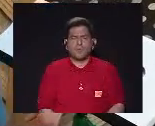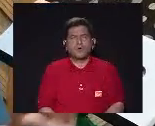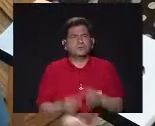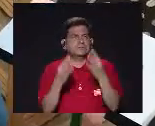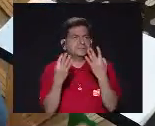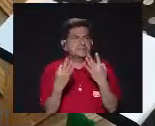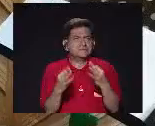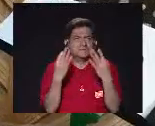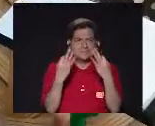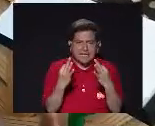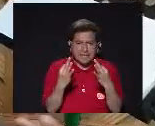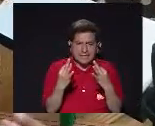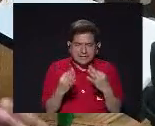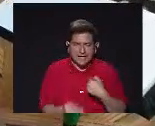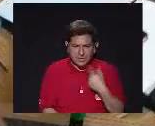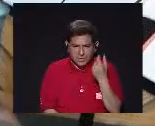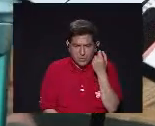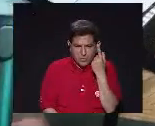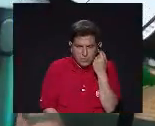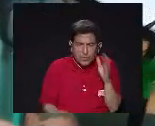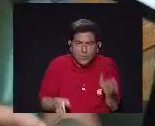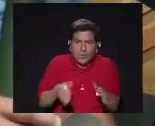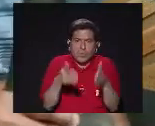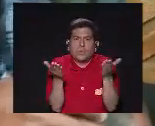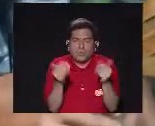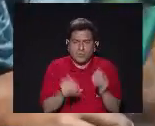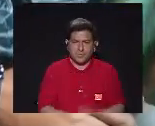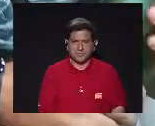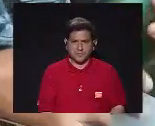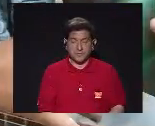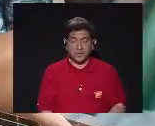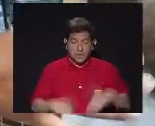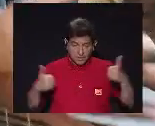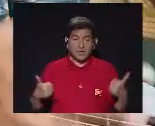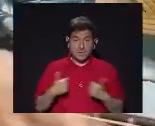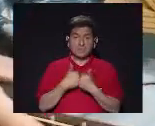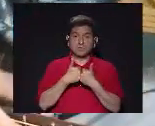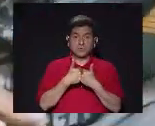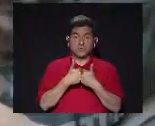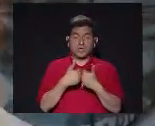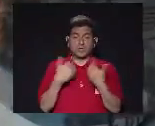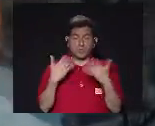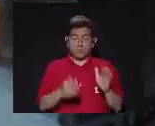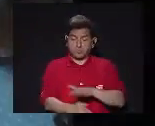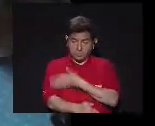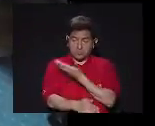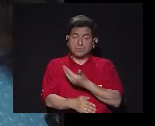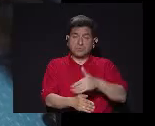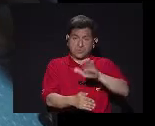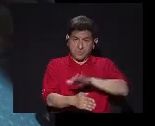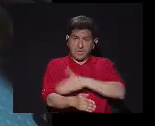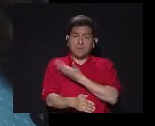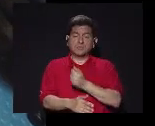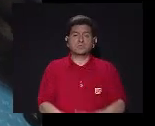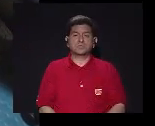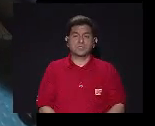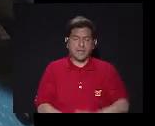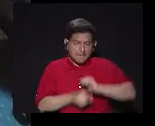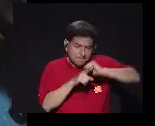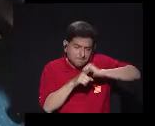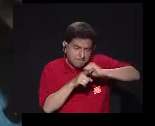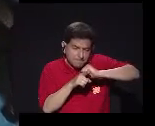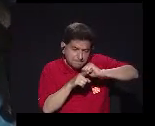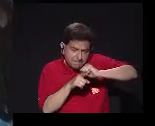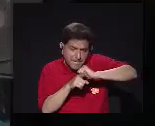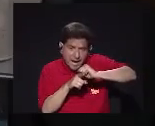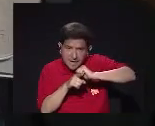donde va la melodía O como lo voy a interpretar Para mí es un reto Para Primero que todo Un reto musical Un